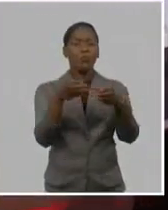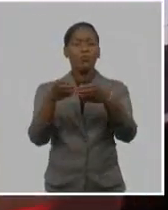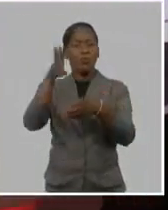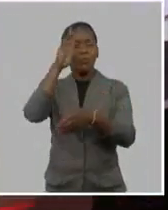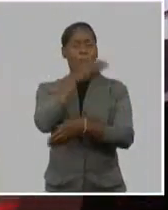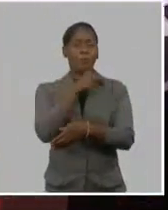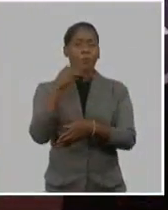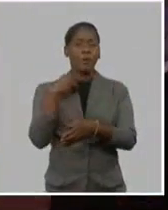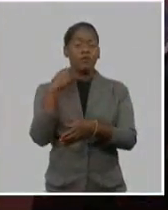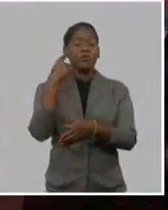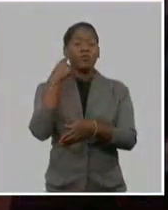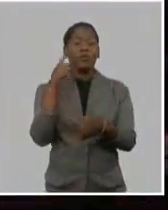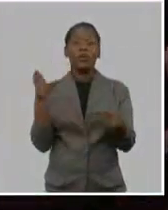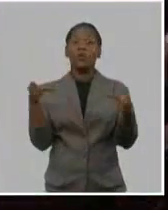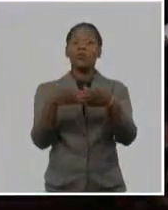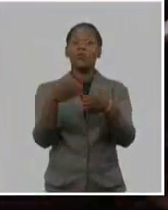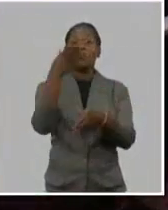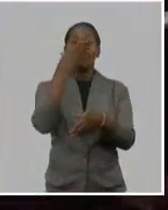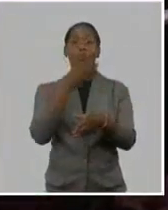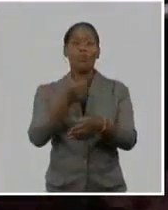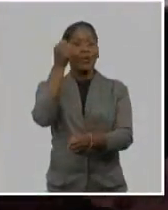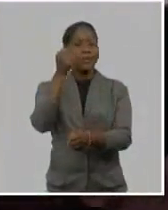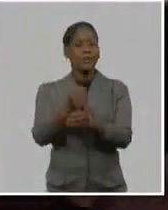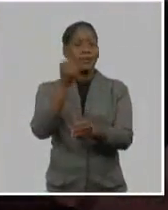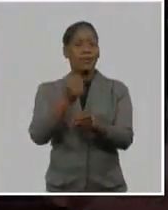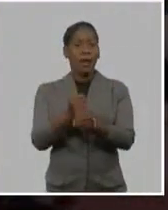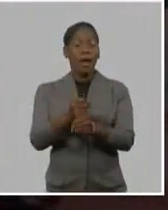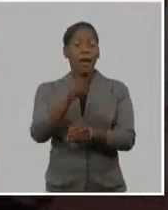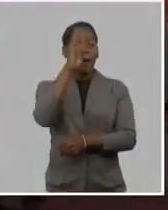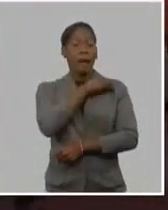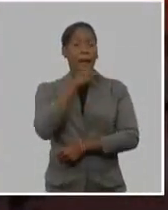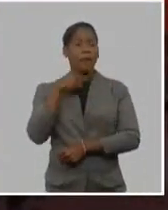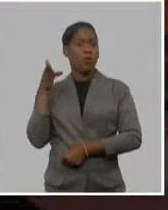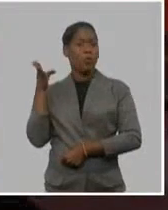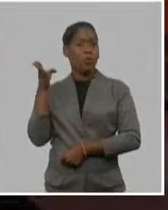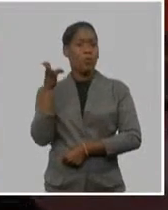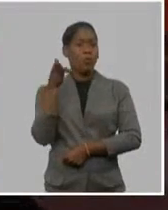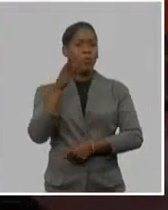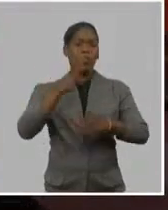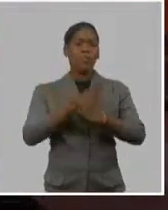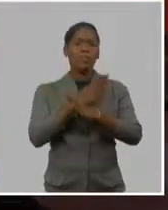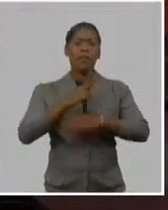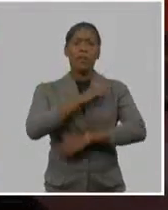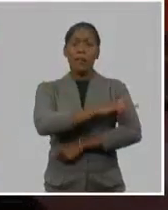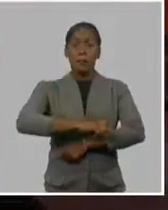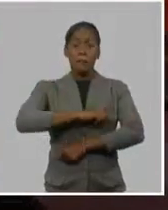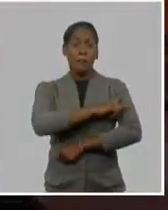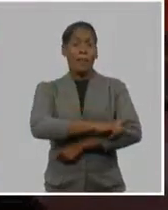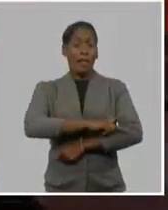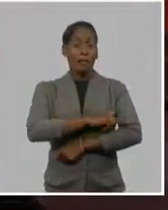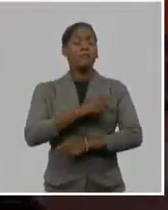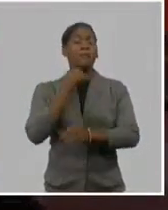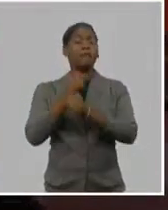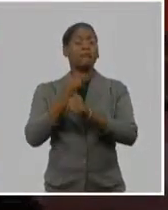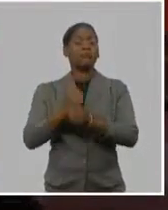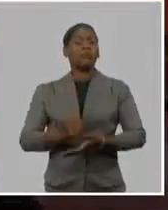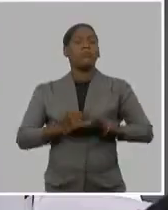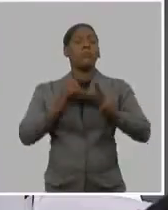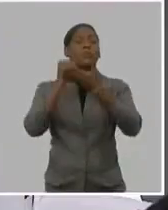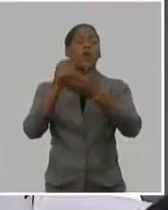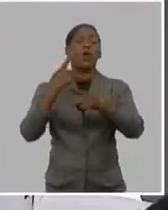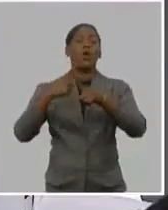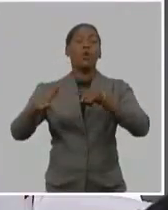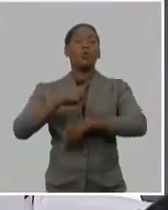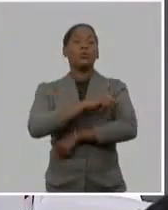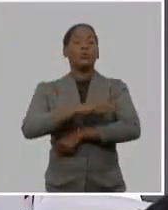Estamos en un estremecimiento global. Que Cuba esté yendo con médicos en medio de la pandemia a dar salud y vida